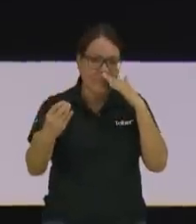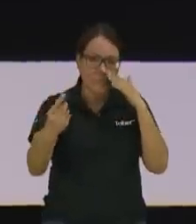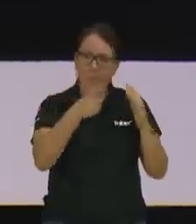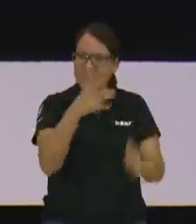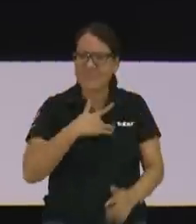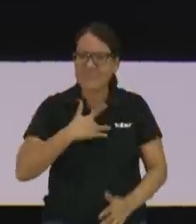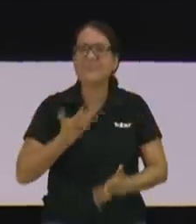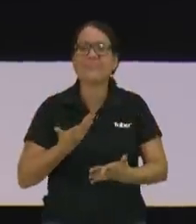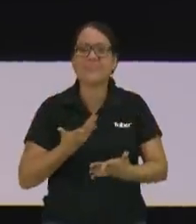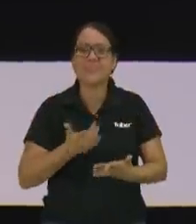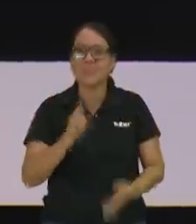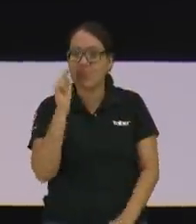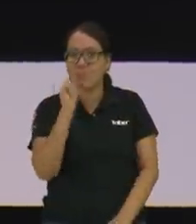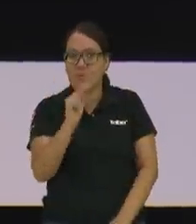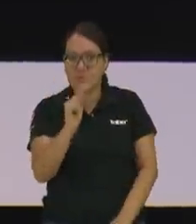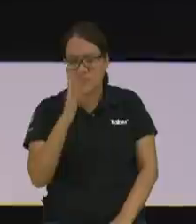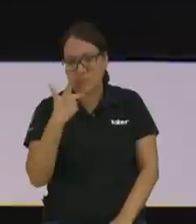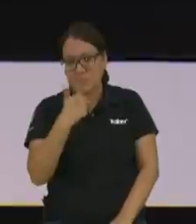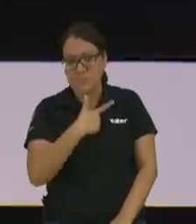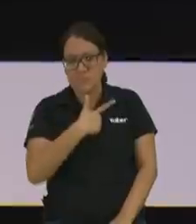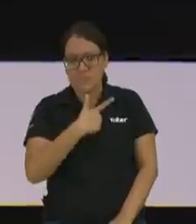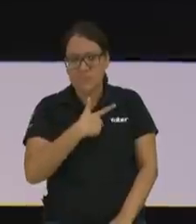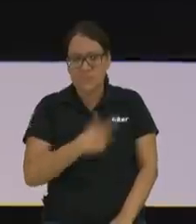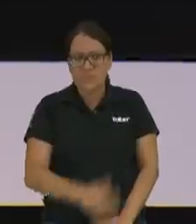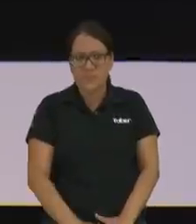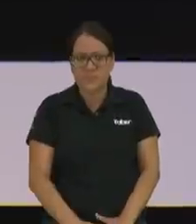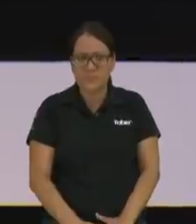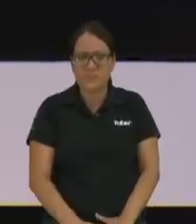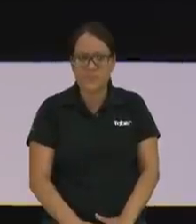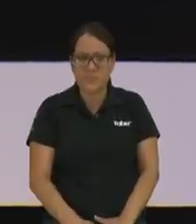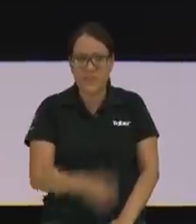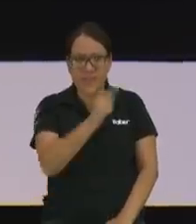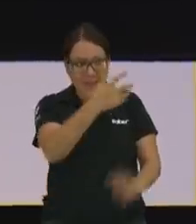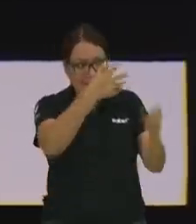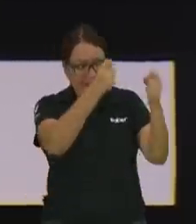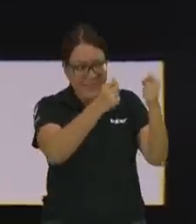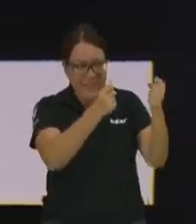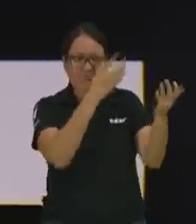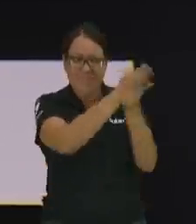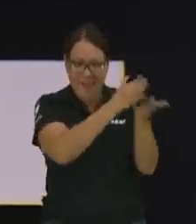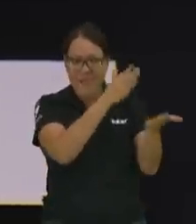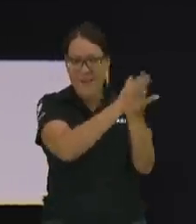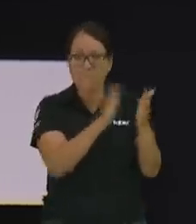¿por qué cree que su iglesia está metida del original hebreo zampada en centros penales todos los días?